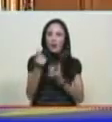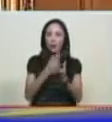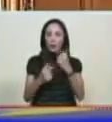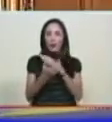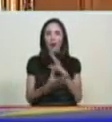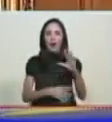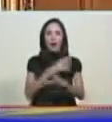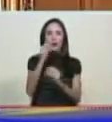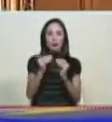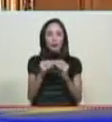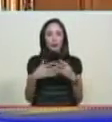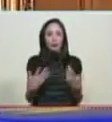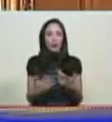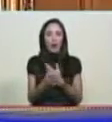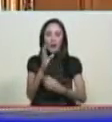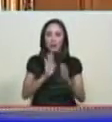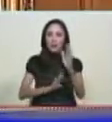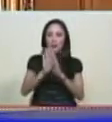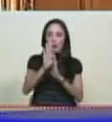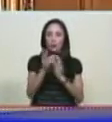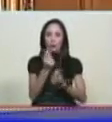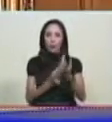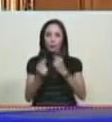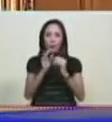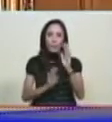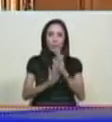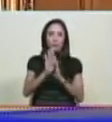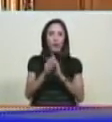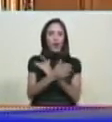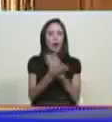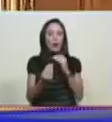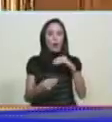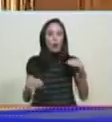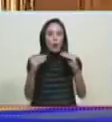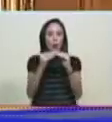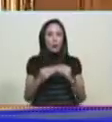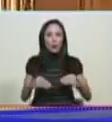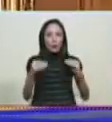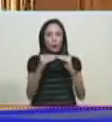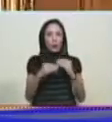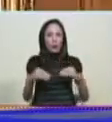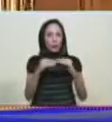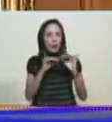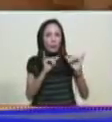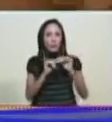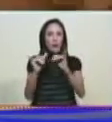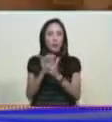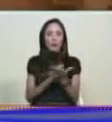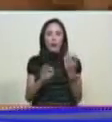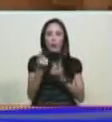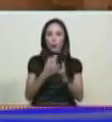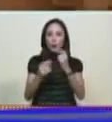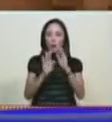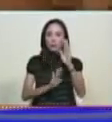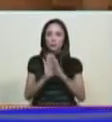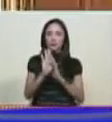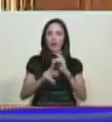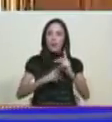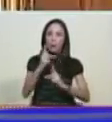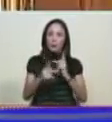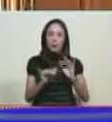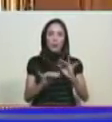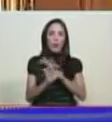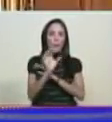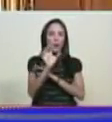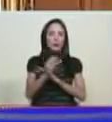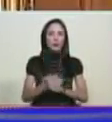se resume en recuperación crecimiento y prosperidad ha logrado concatenar todos los factores de las fuerzas económicas y productivas del